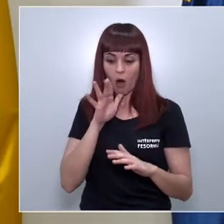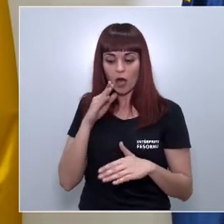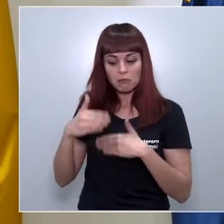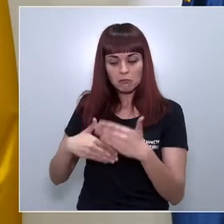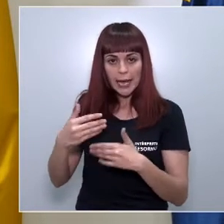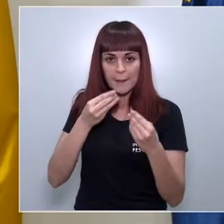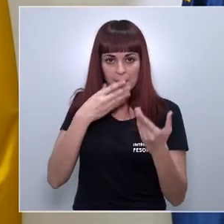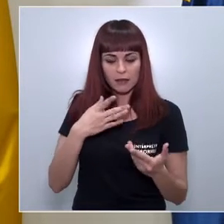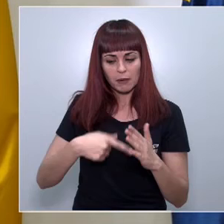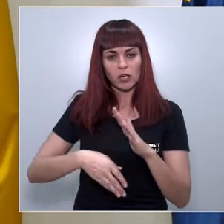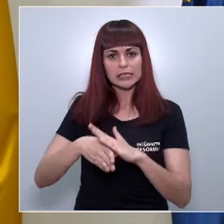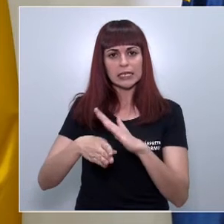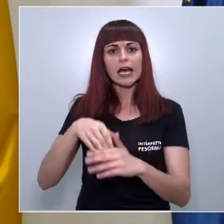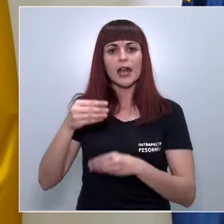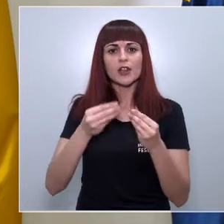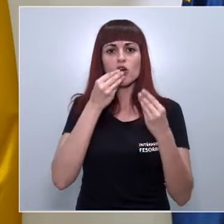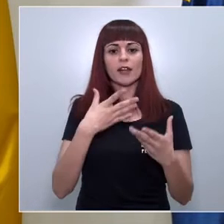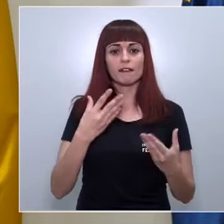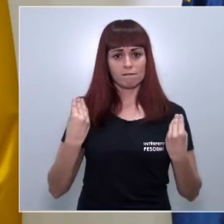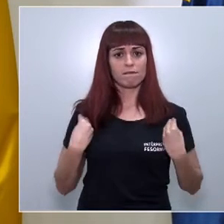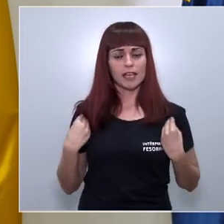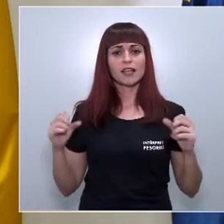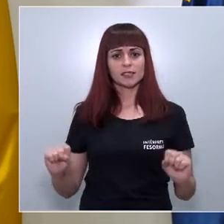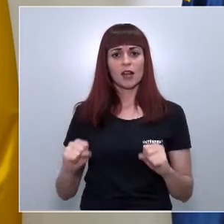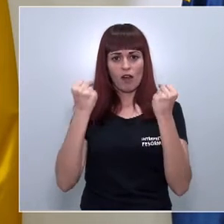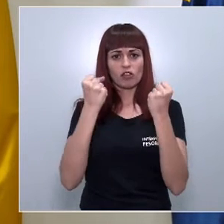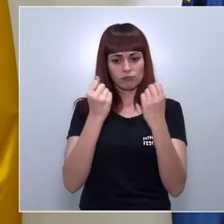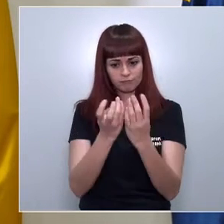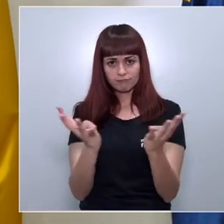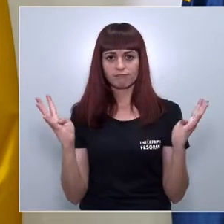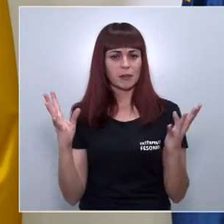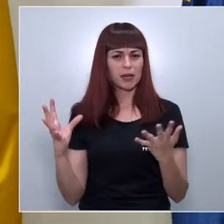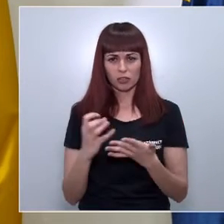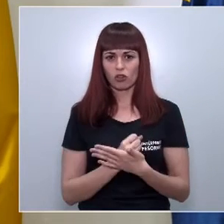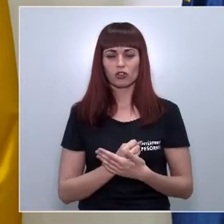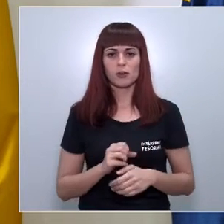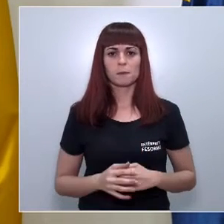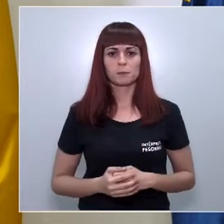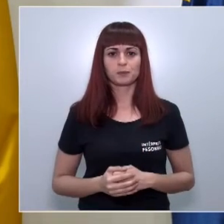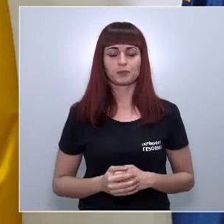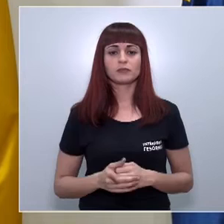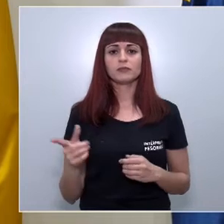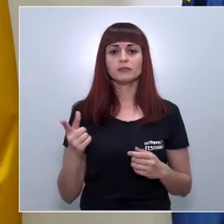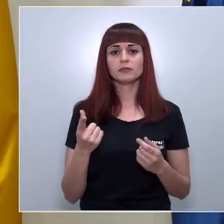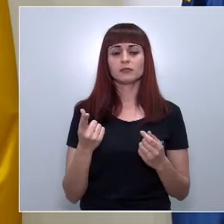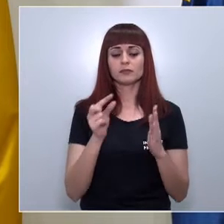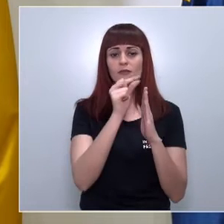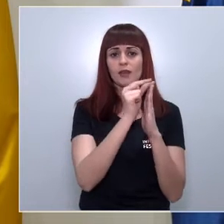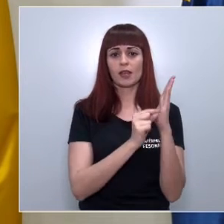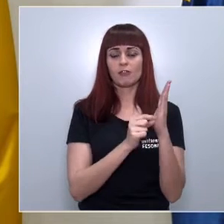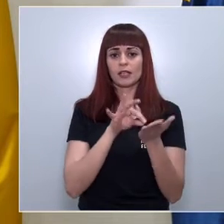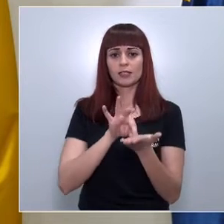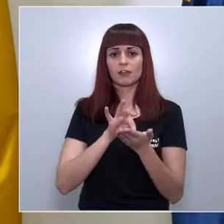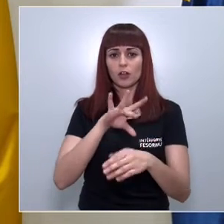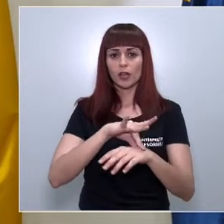y lo vamos a seguir haciendo, salvando vidas para los que nos rodean, para todos. El parte de cifras que nos ofrece diariamente el